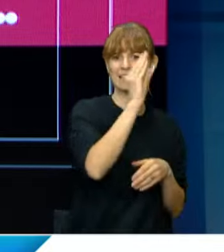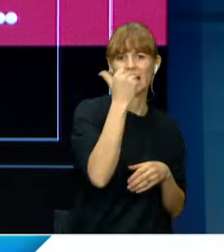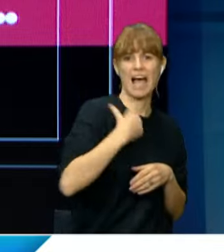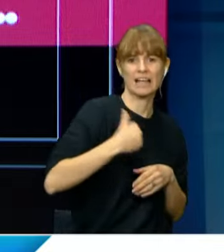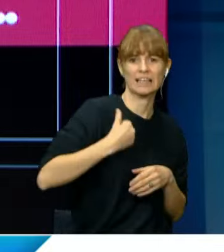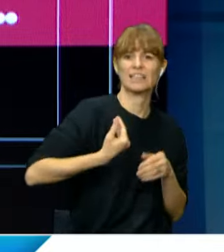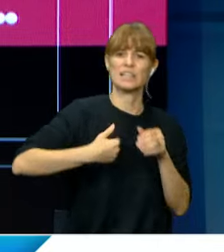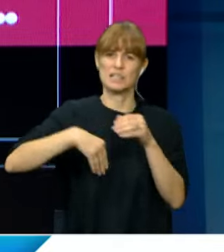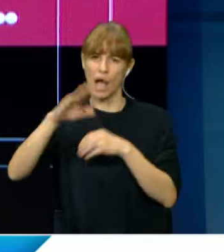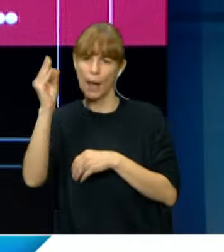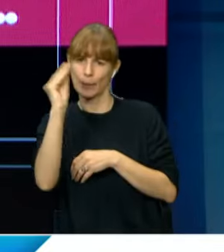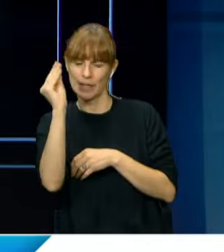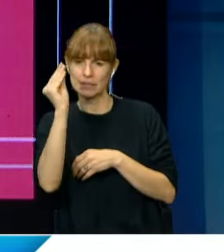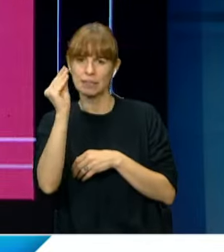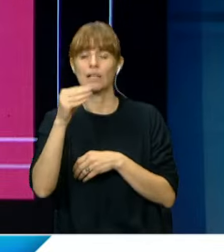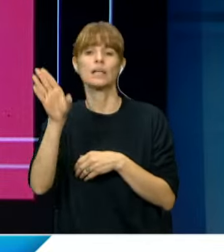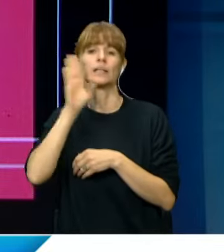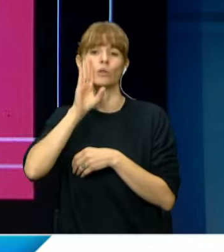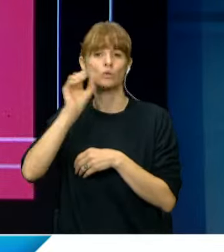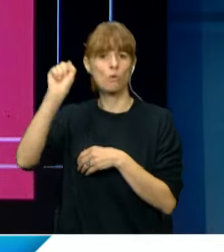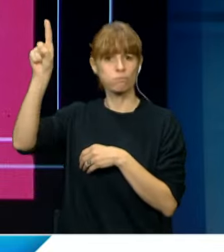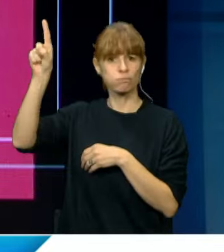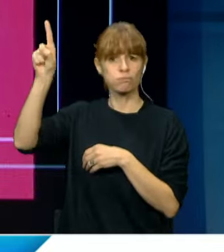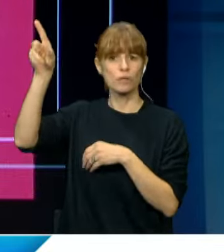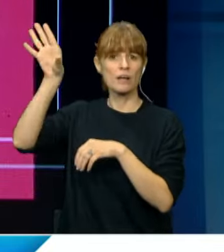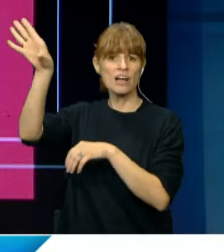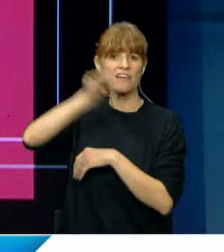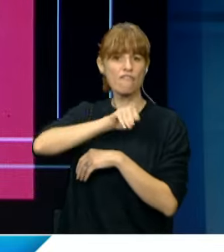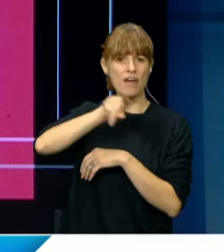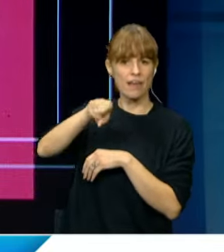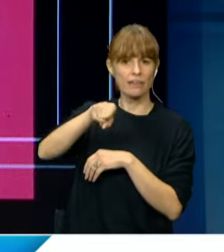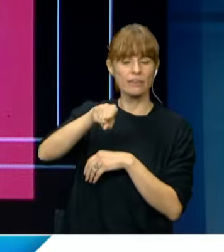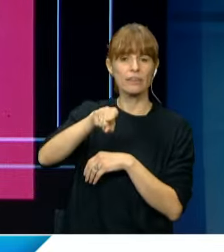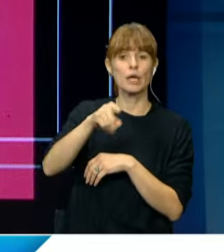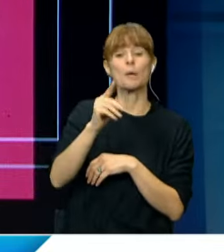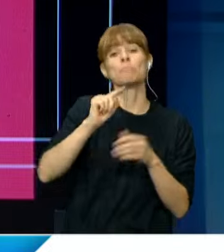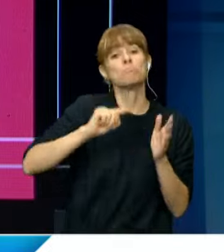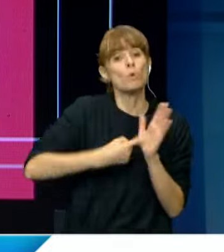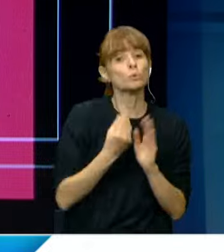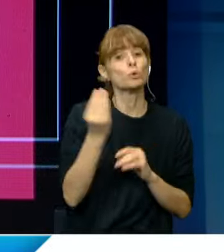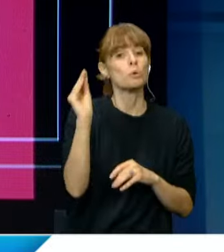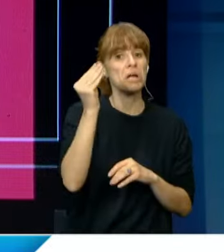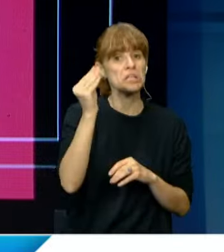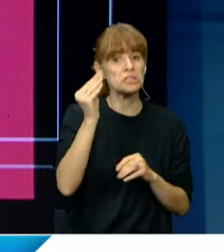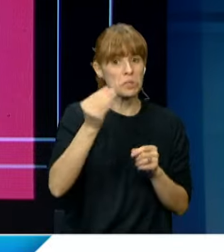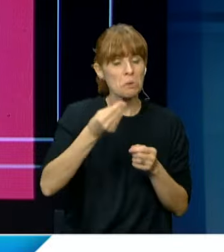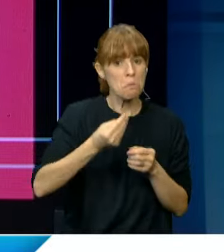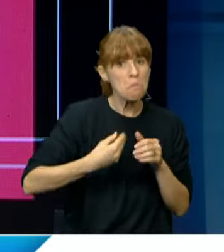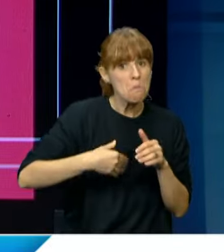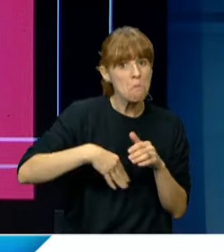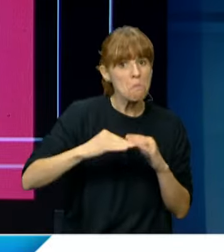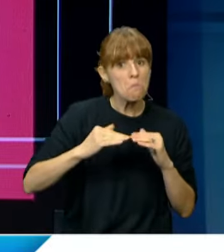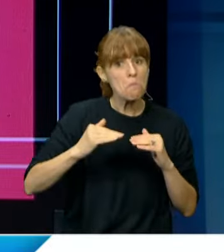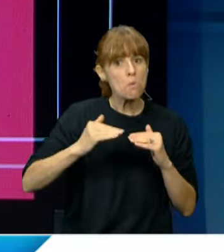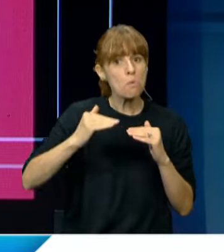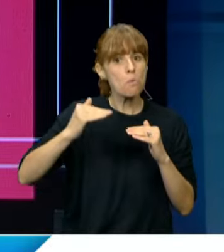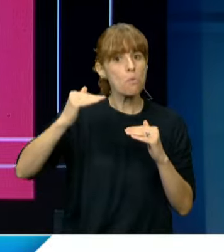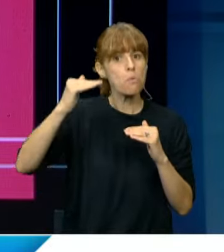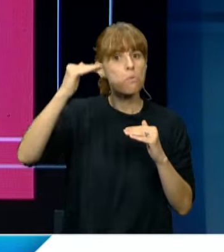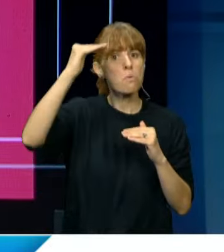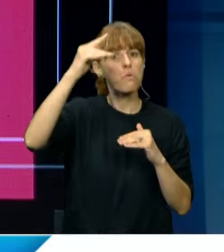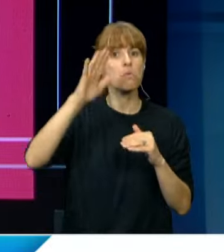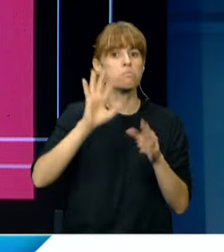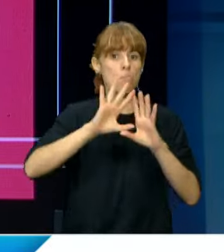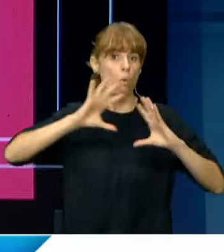Unidos es el principal referente en esta industria, aunque Brasil está emergiendo como un jugador clave a nivel